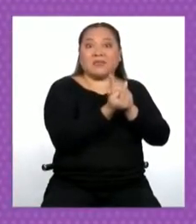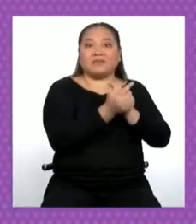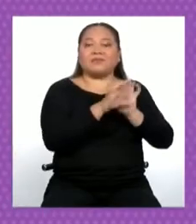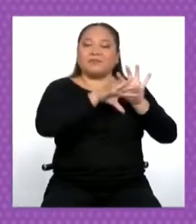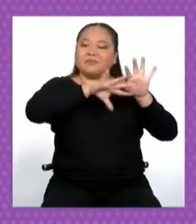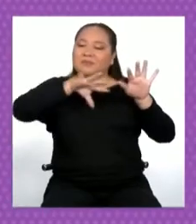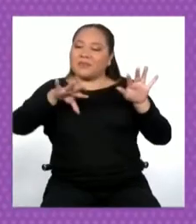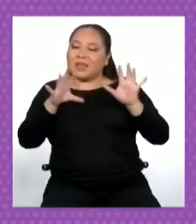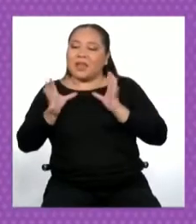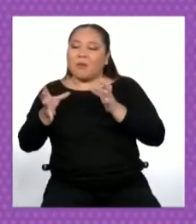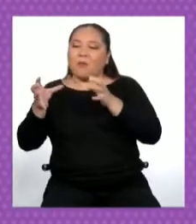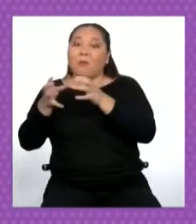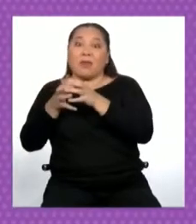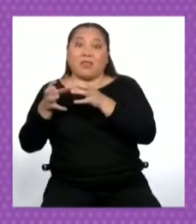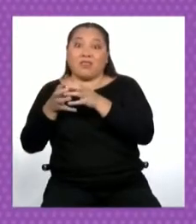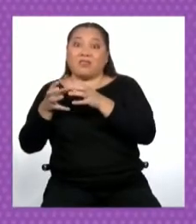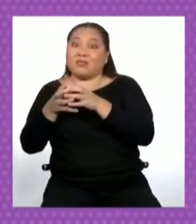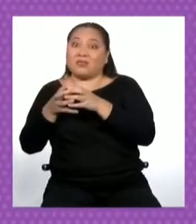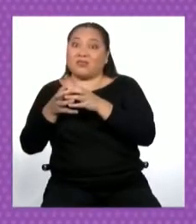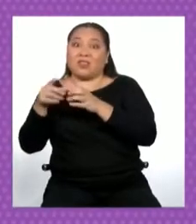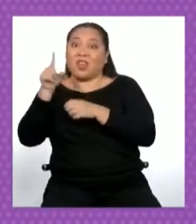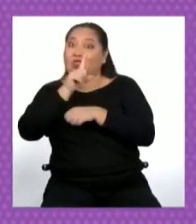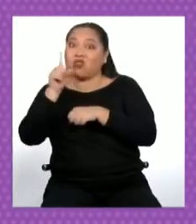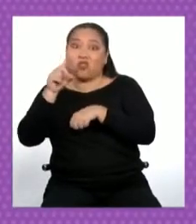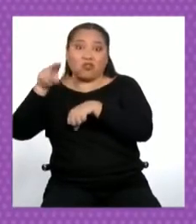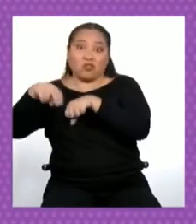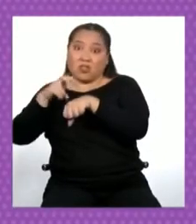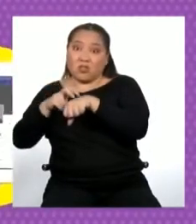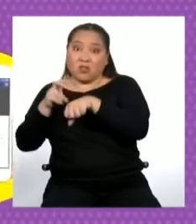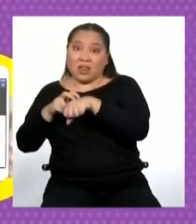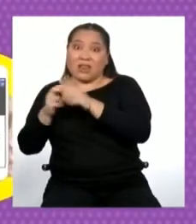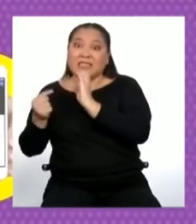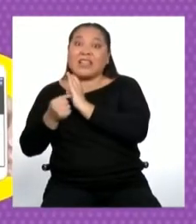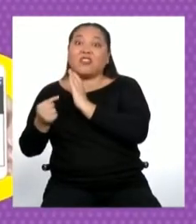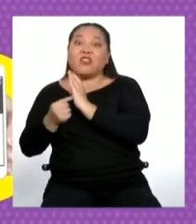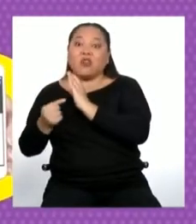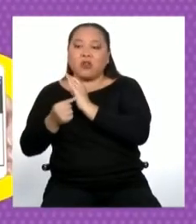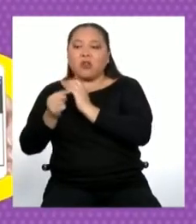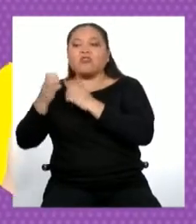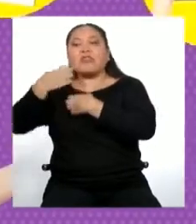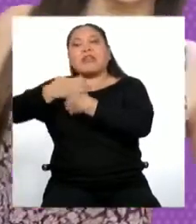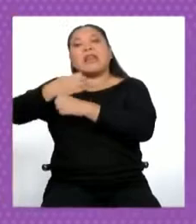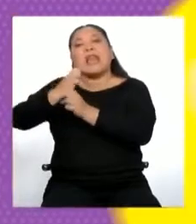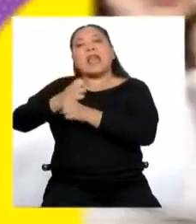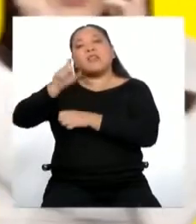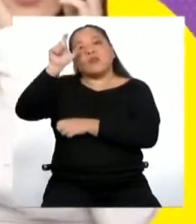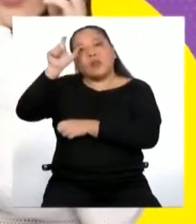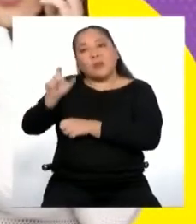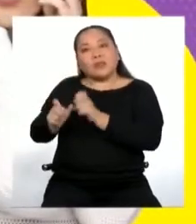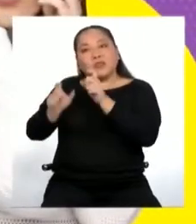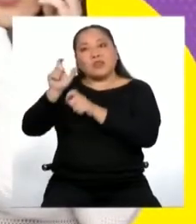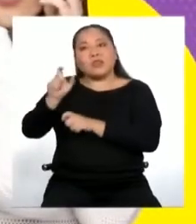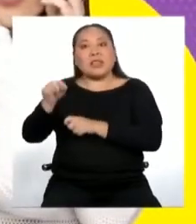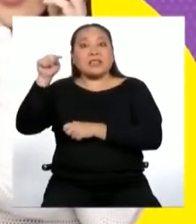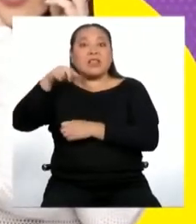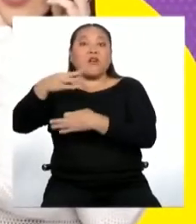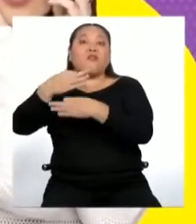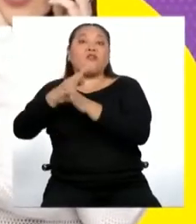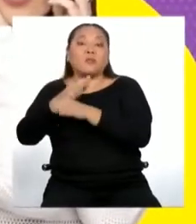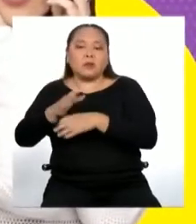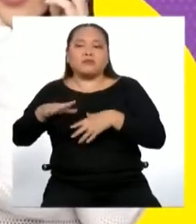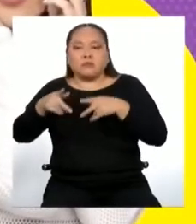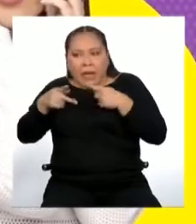los medios artificiales son aquellos que han sido creados por los seres humanos. Se trata de las herramientas que permiten que nos